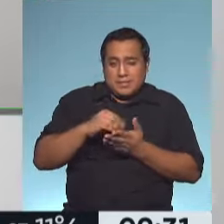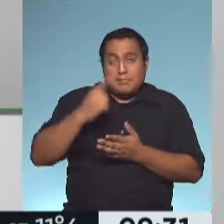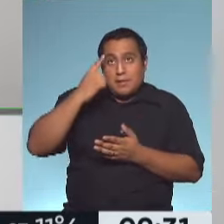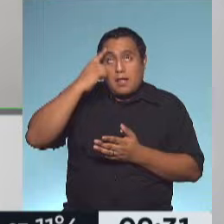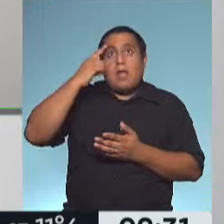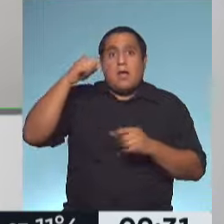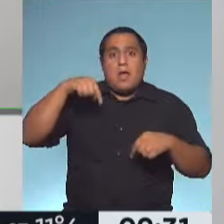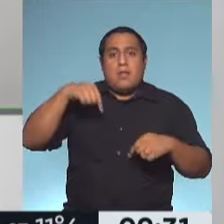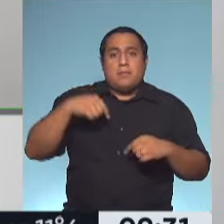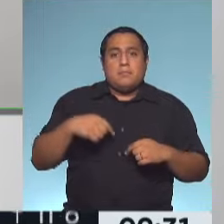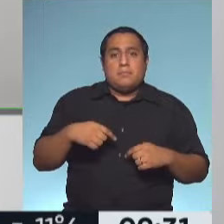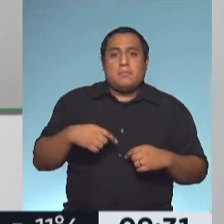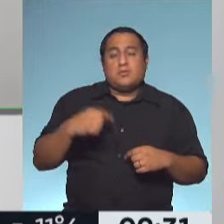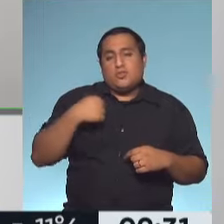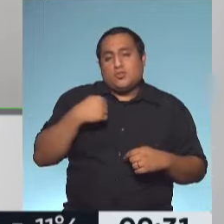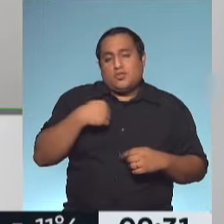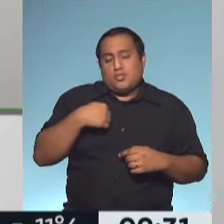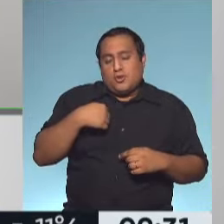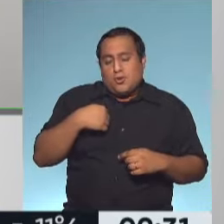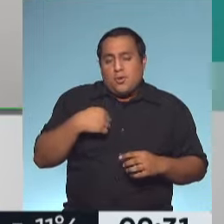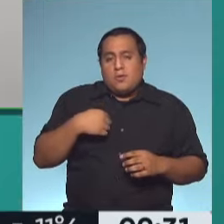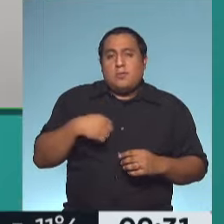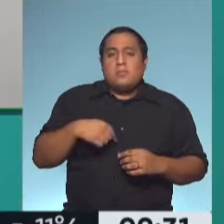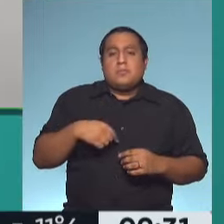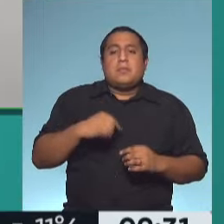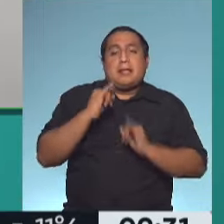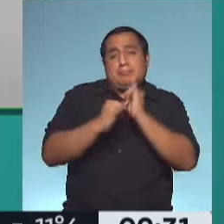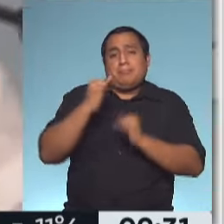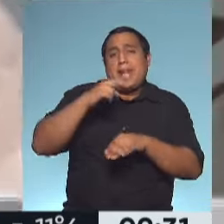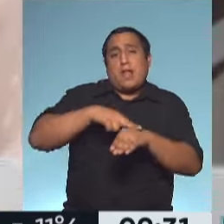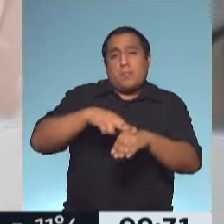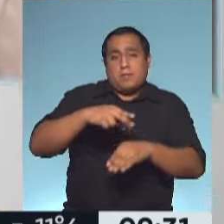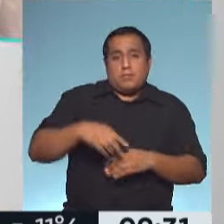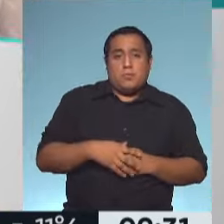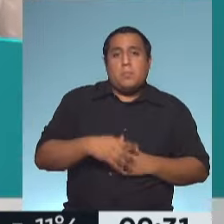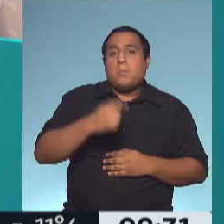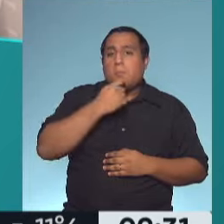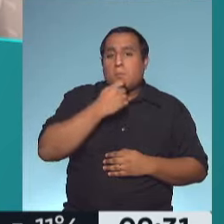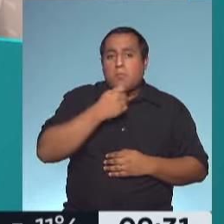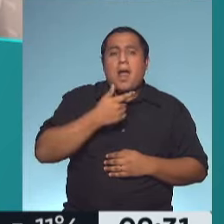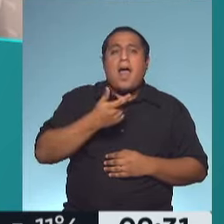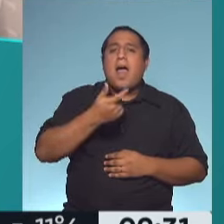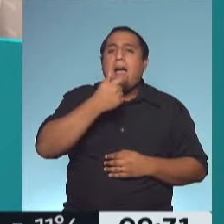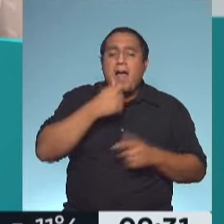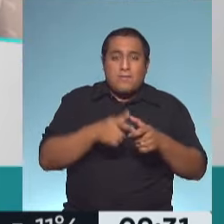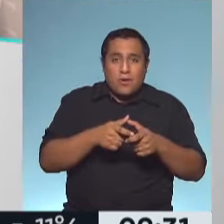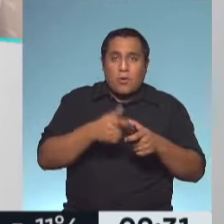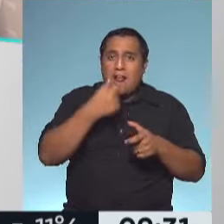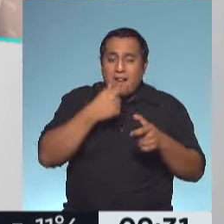ocurre que lo hago y muchas veces lo sugiero, por ejemplo, alfajor, o cualquier